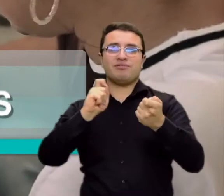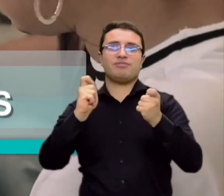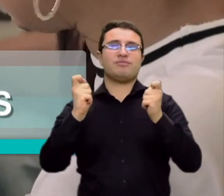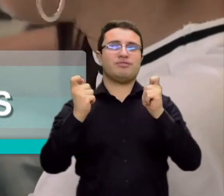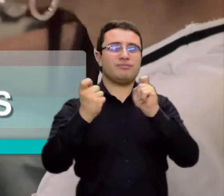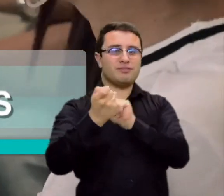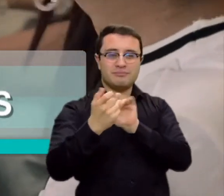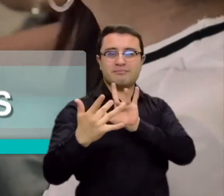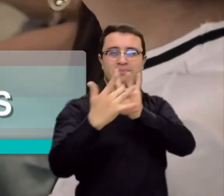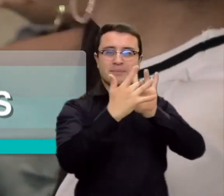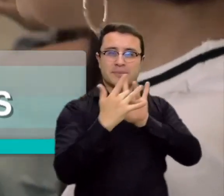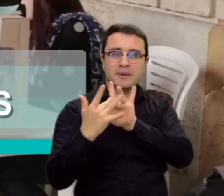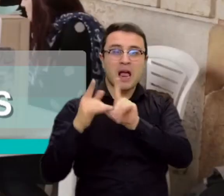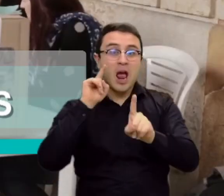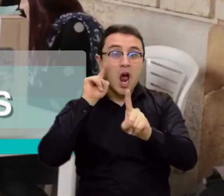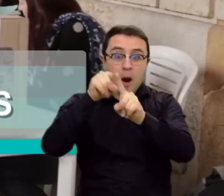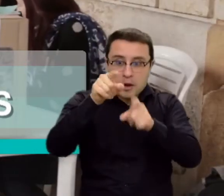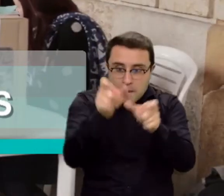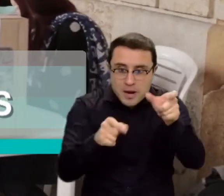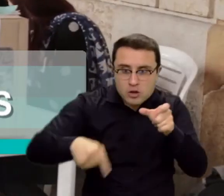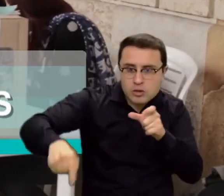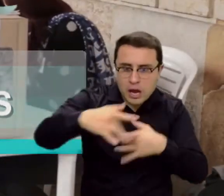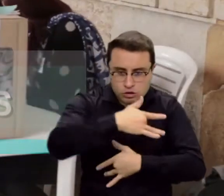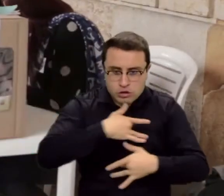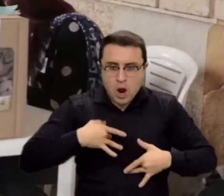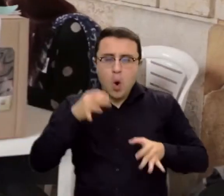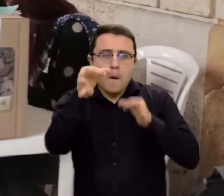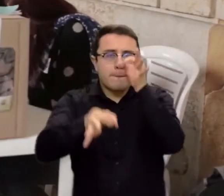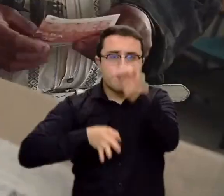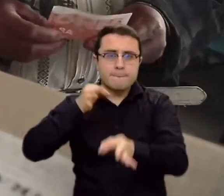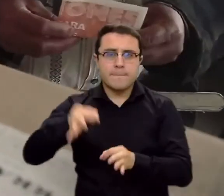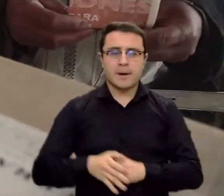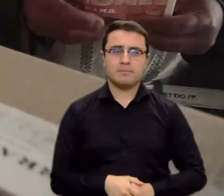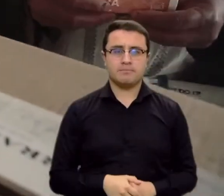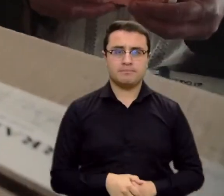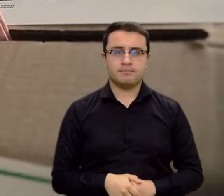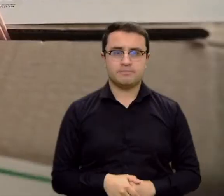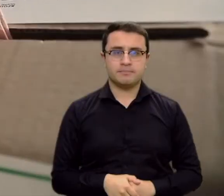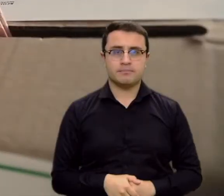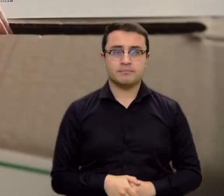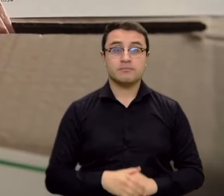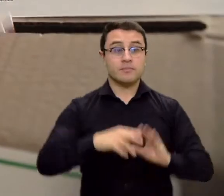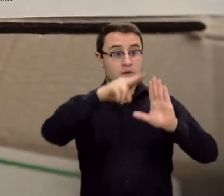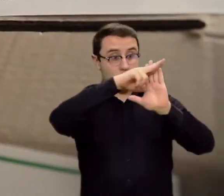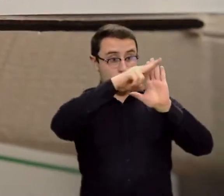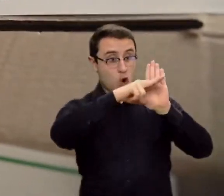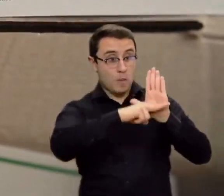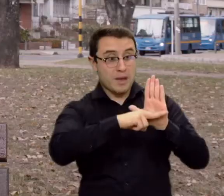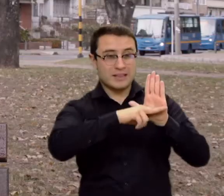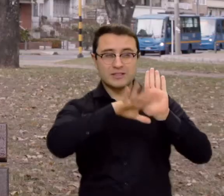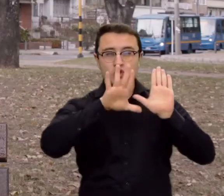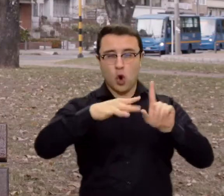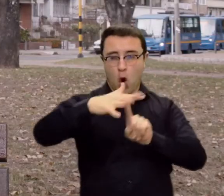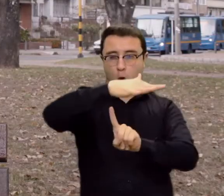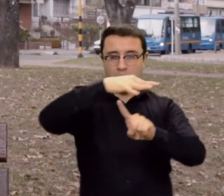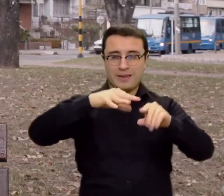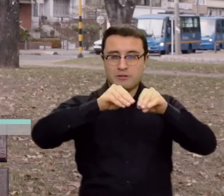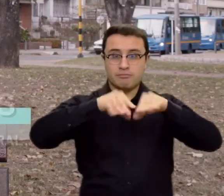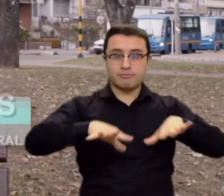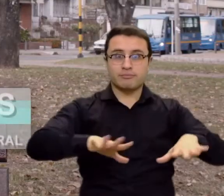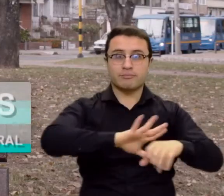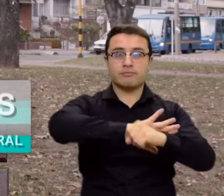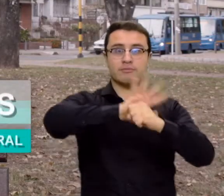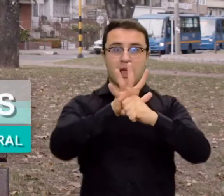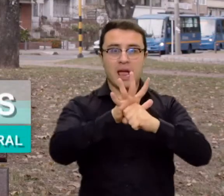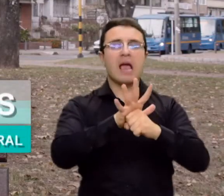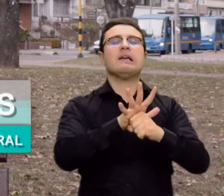han tenido grandes cambios y adecuaciones para proteger la salud de los votantes. hay unas normas especiales en contexto de COVID